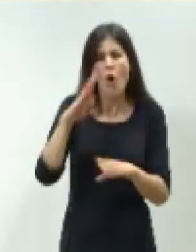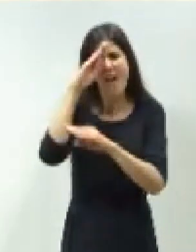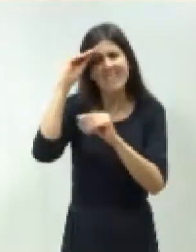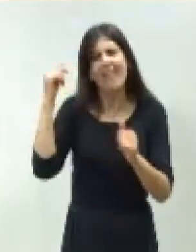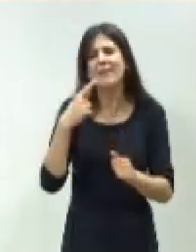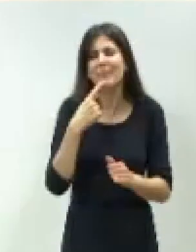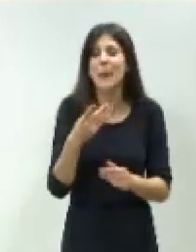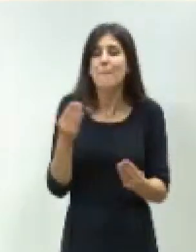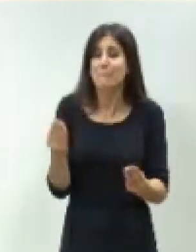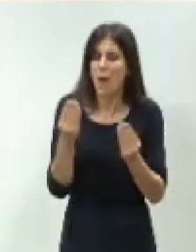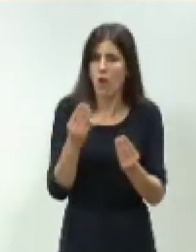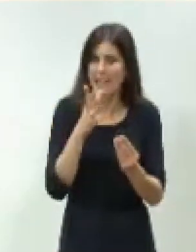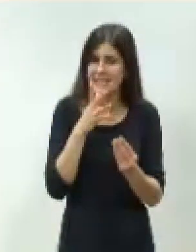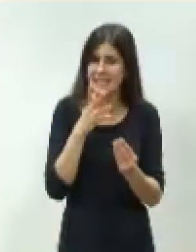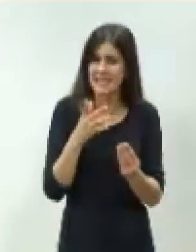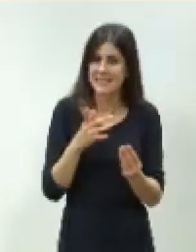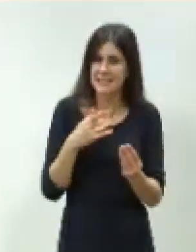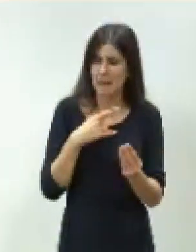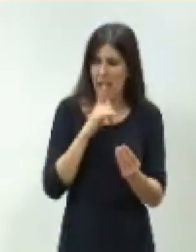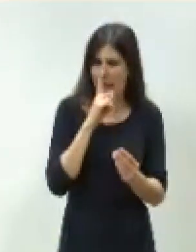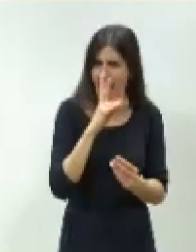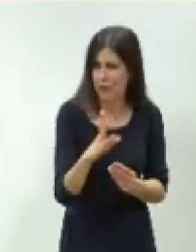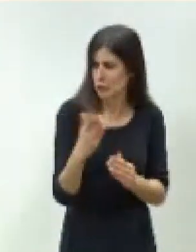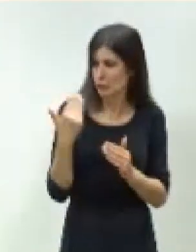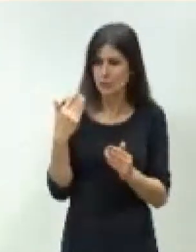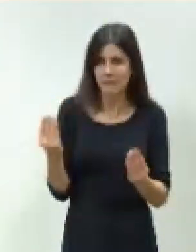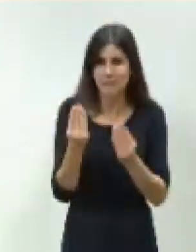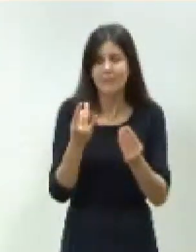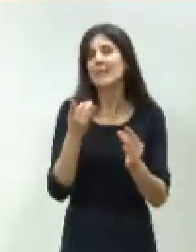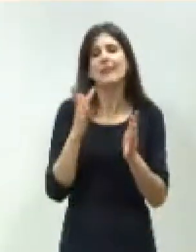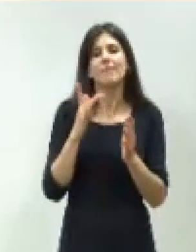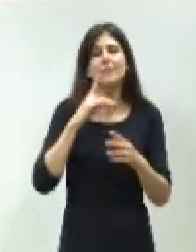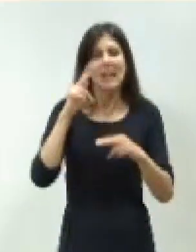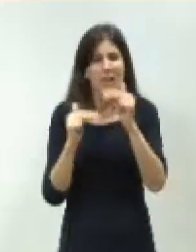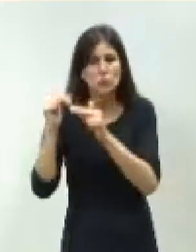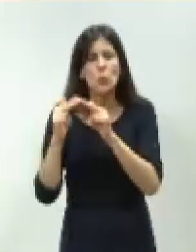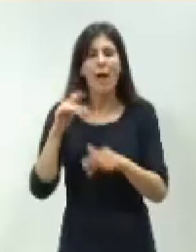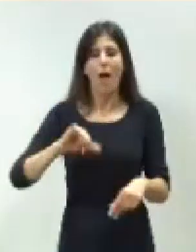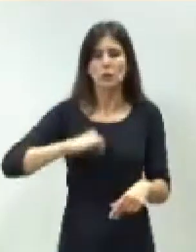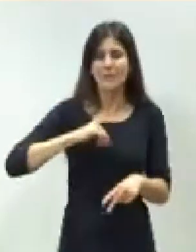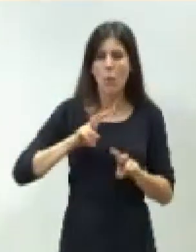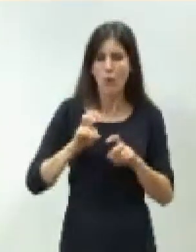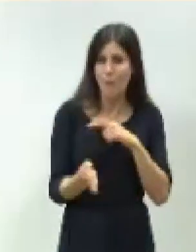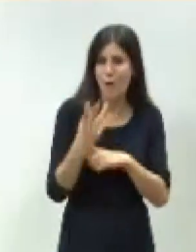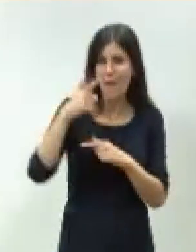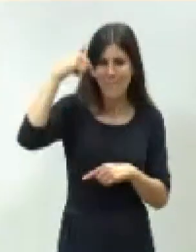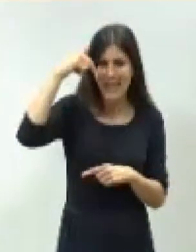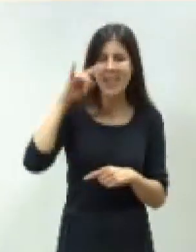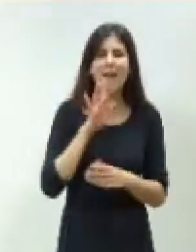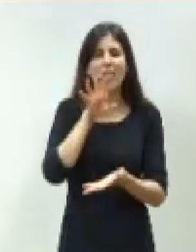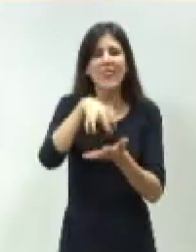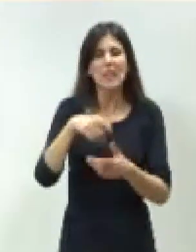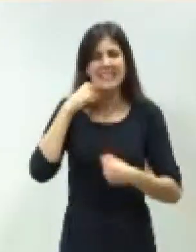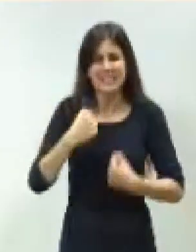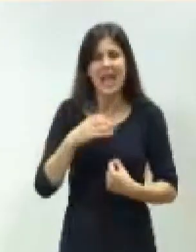de todas las mejoras que se han ido haciendo en estos años. Se le ha olvidado hablar de la mejora de las infraestructuras, del nuevo hospital de Melilla, del nuevo centro de